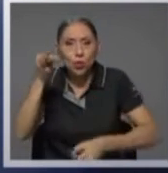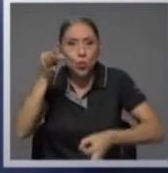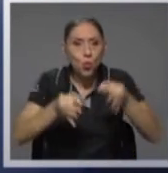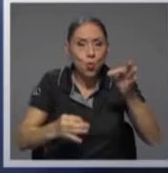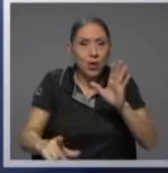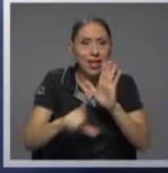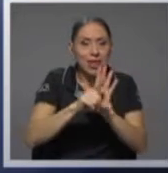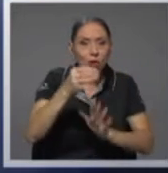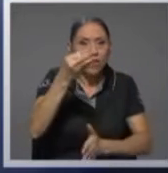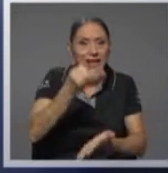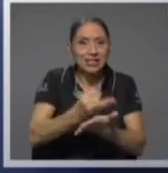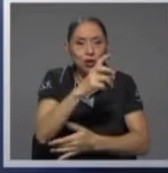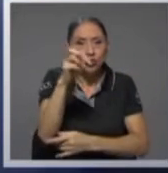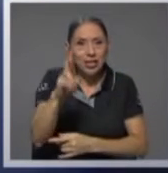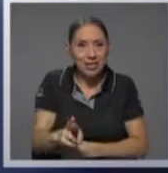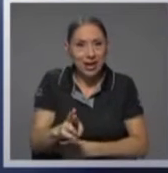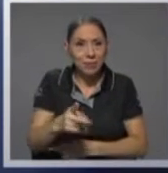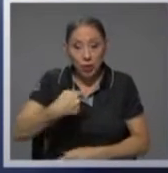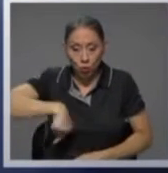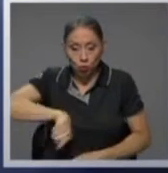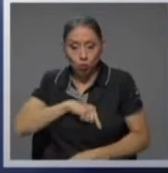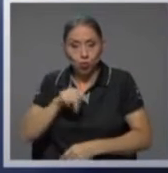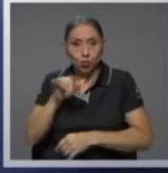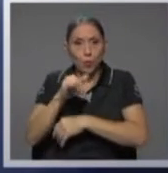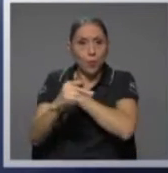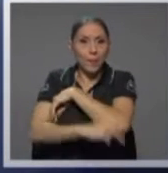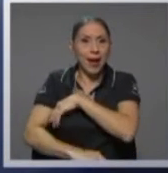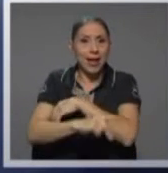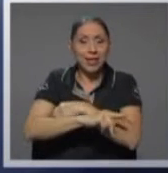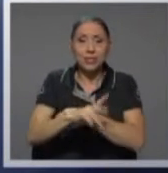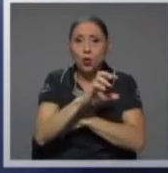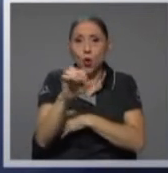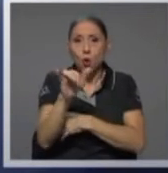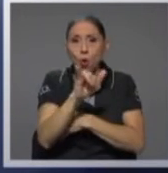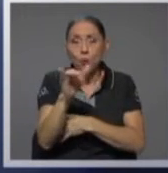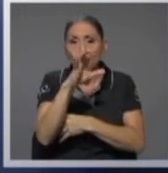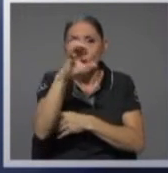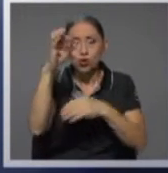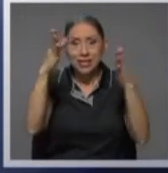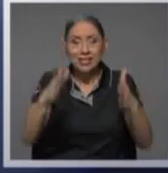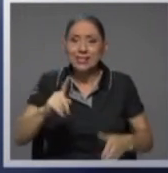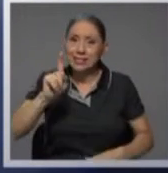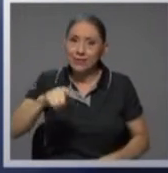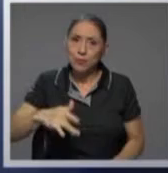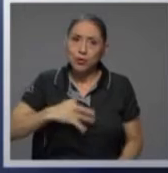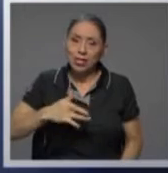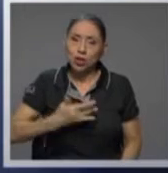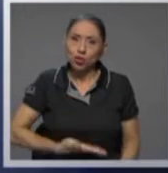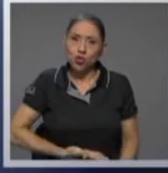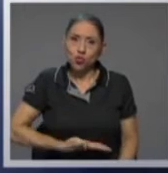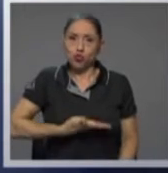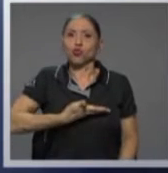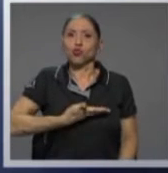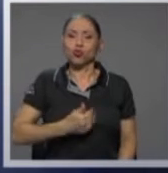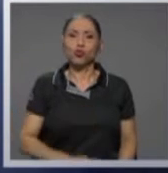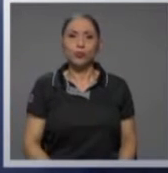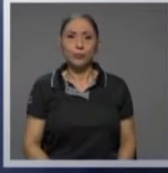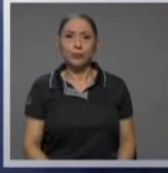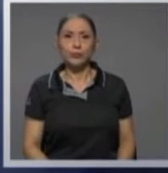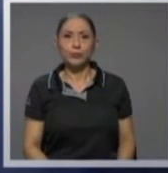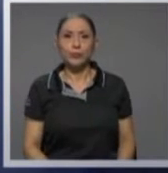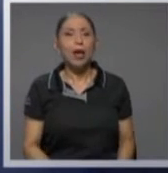debemos como país y como costarricenses sentirnos profundamente orgullosos. Don Rodrigo, nos queda como minuto y medio